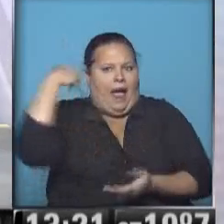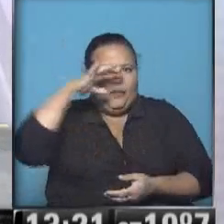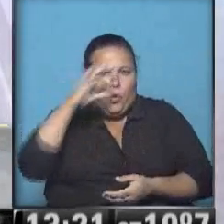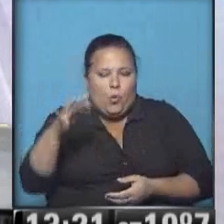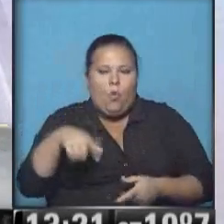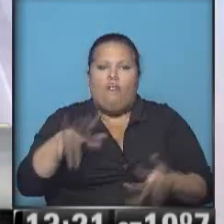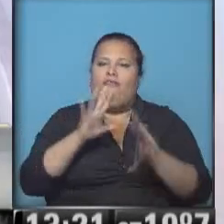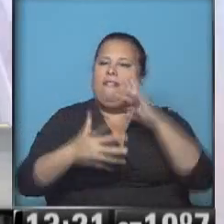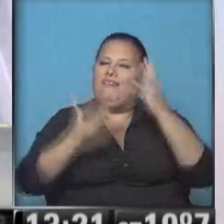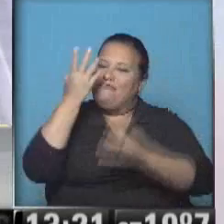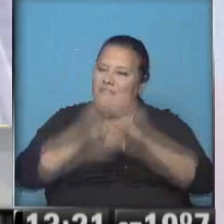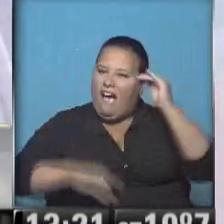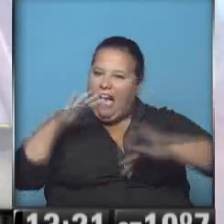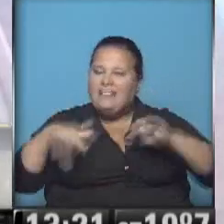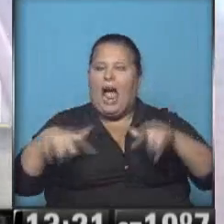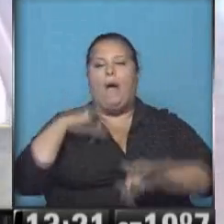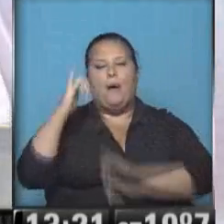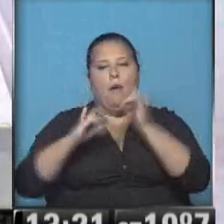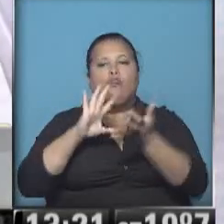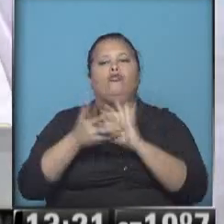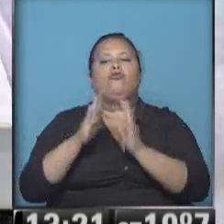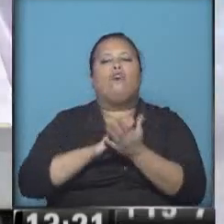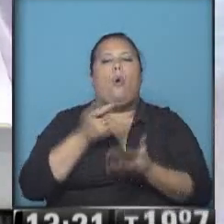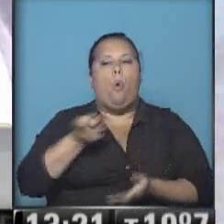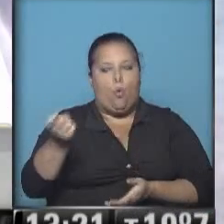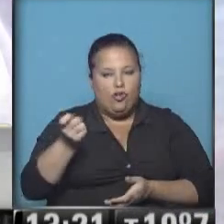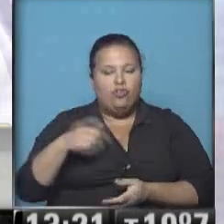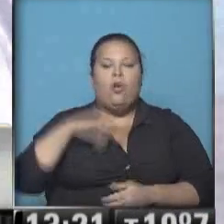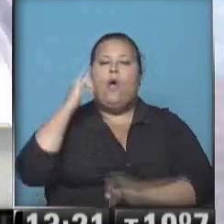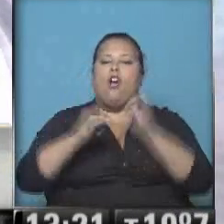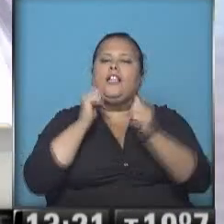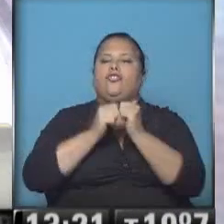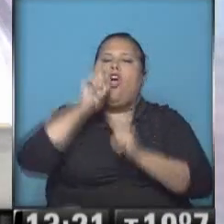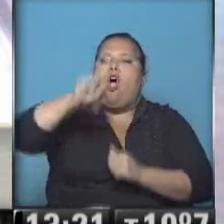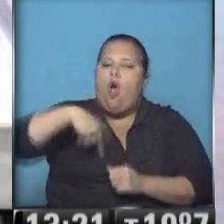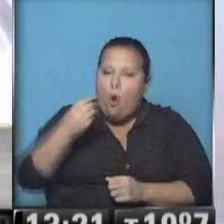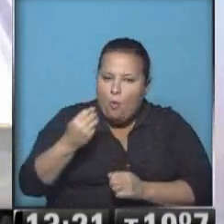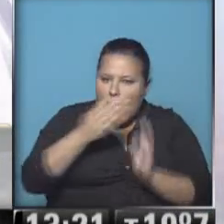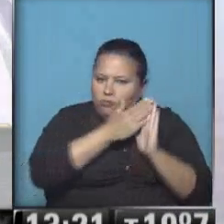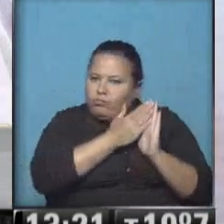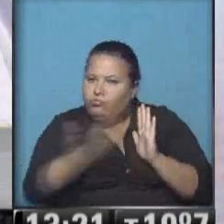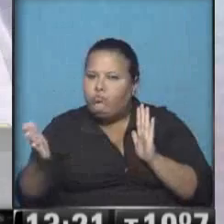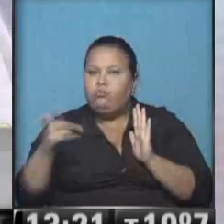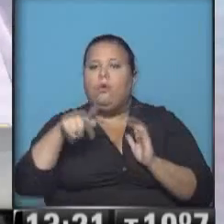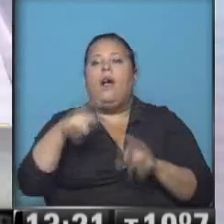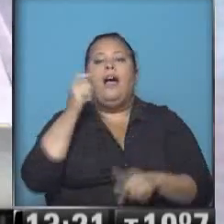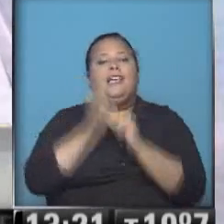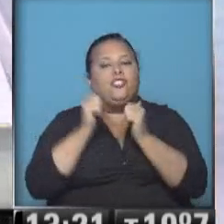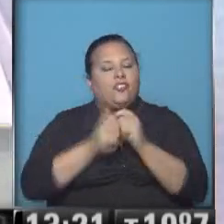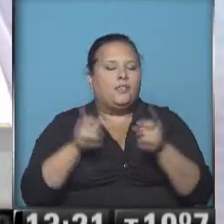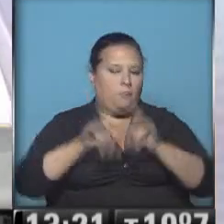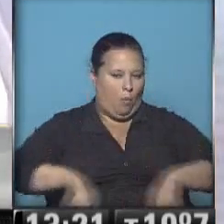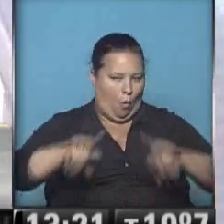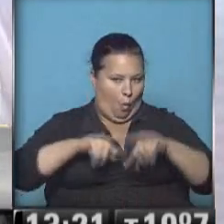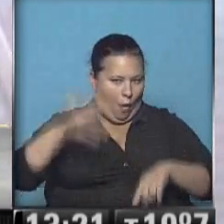desajustes que tiene el juicio que ahora vamos a pasar a comentar. Pero vamos a contarles la historia de cómo comienza esto, que esto es una historia repetida.